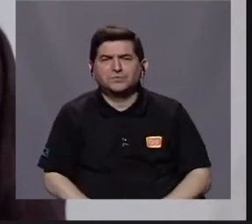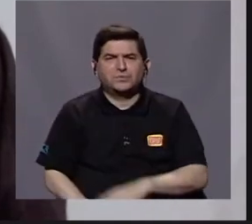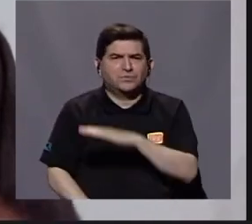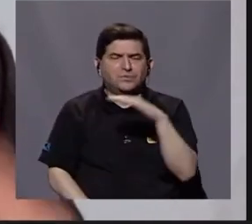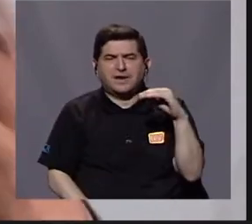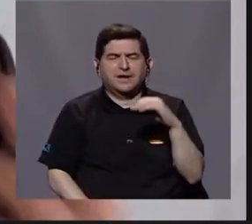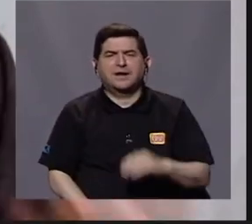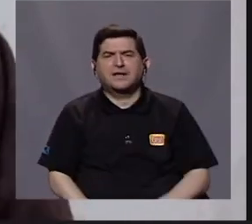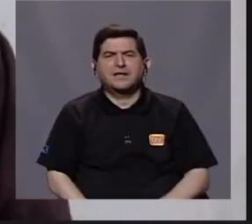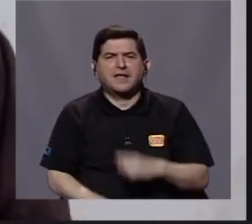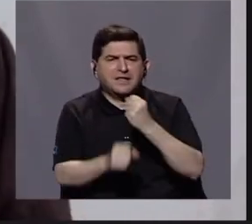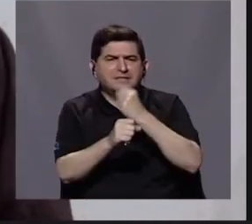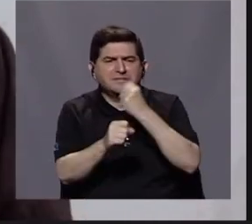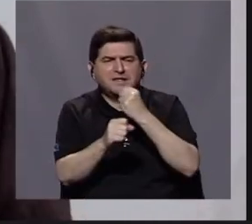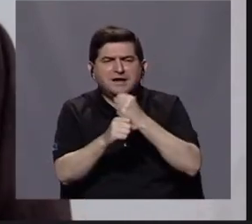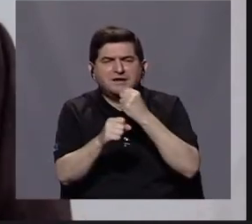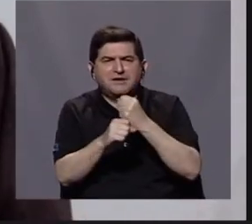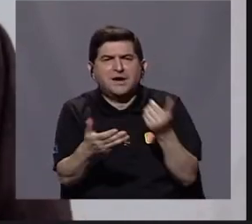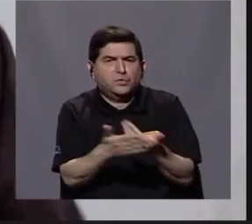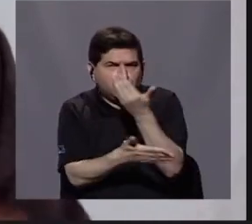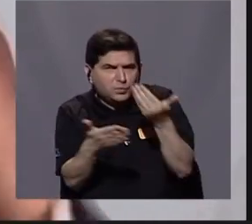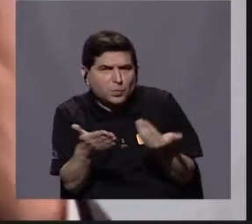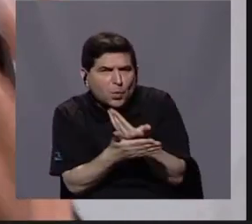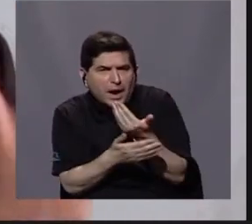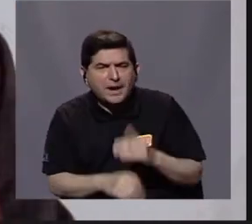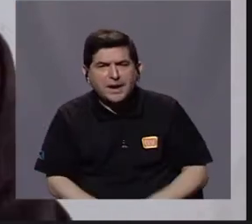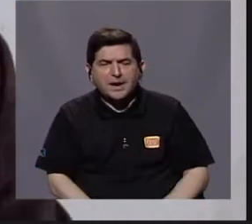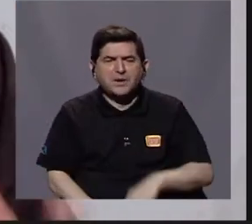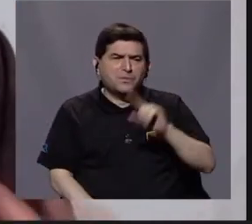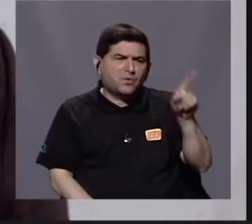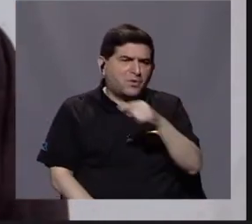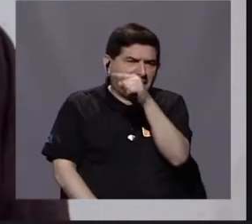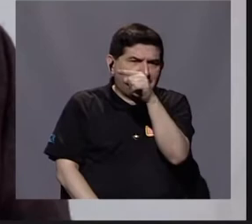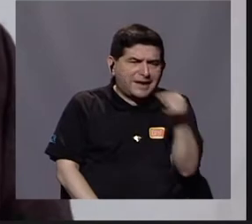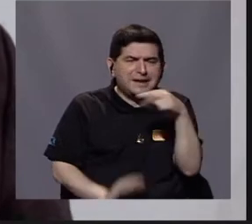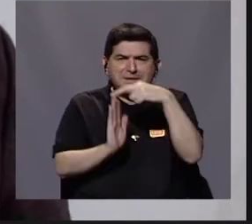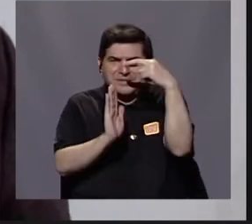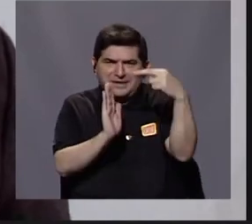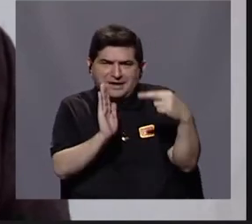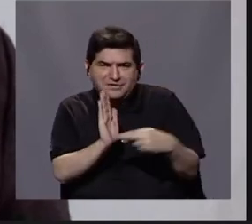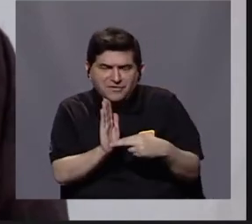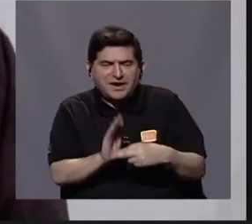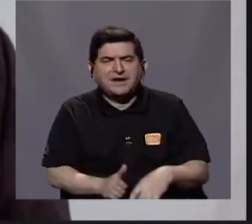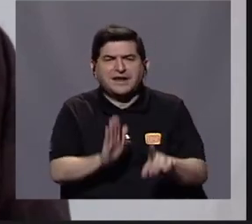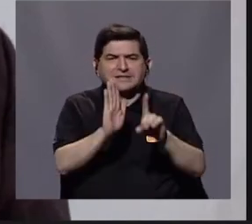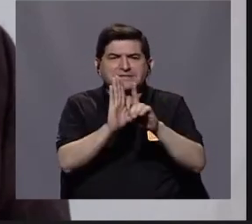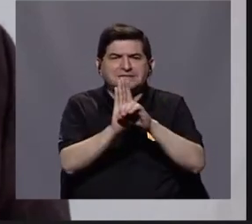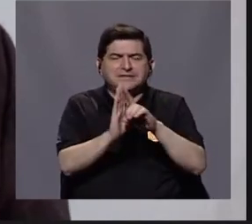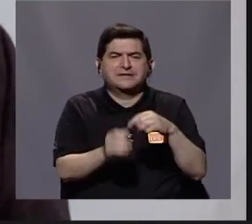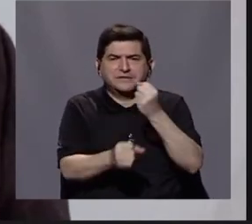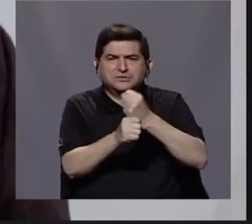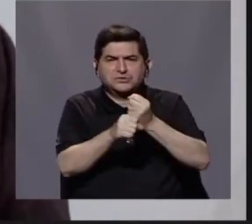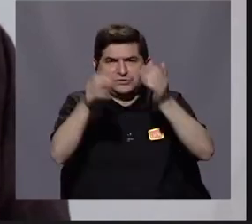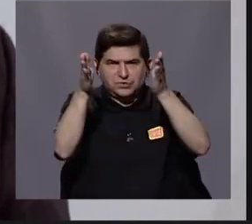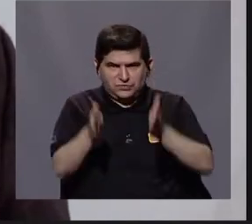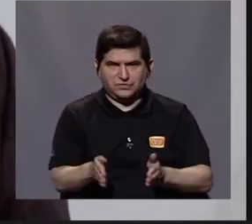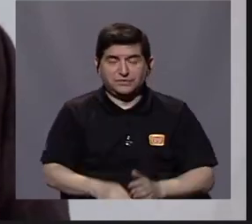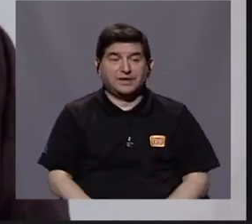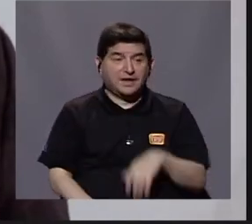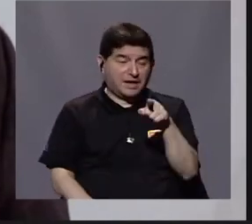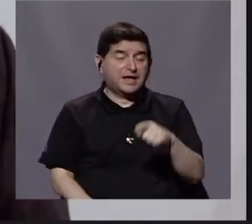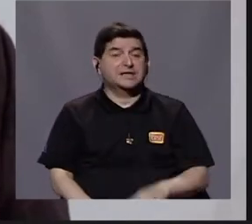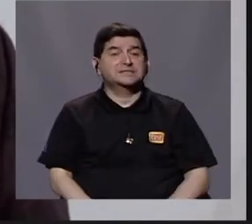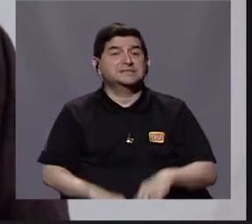de la generación de empleos, en la desregulación de los derechos laborales, que es un tema